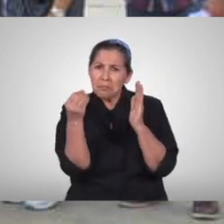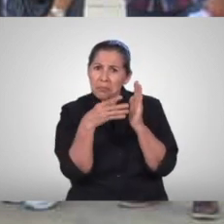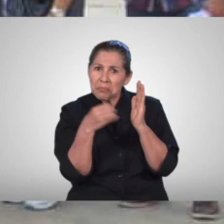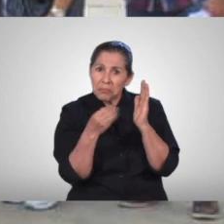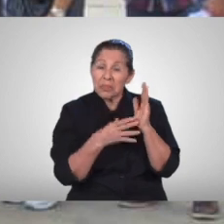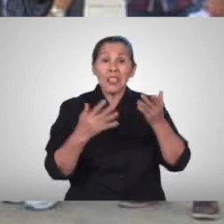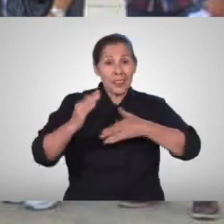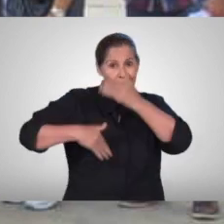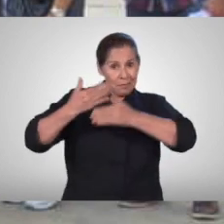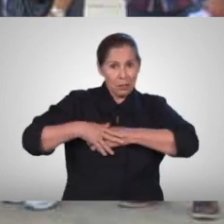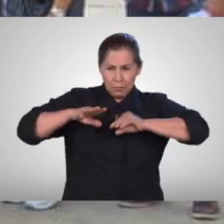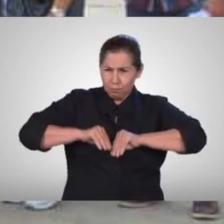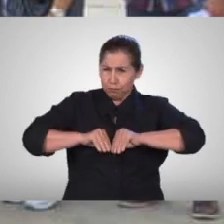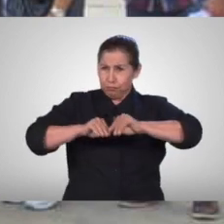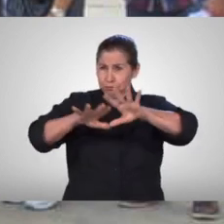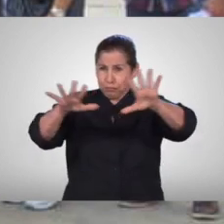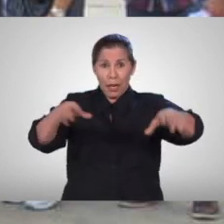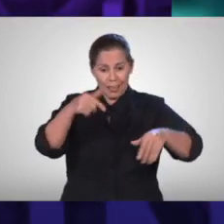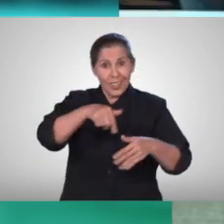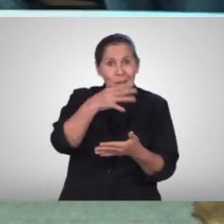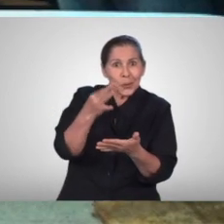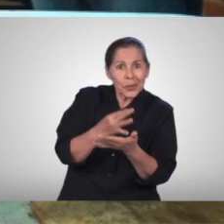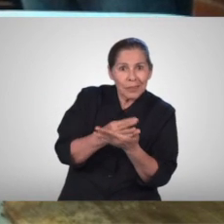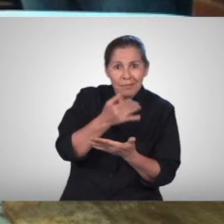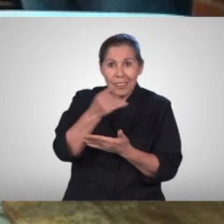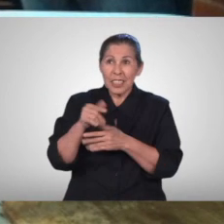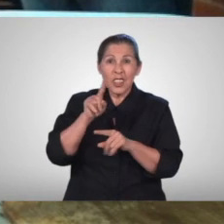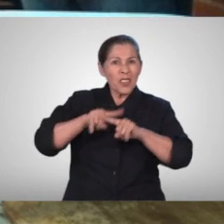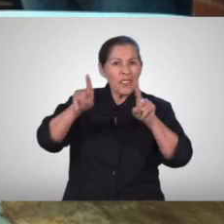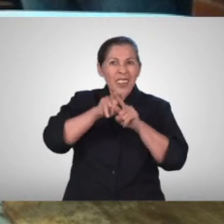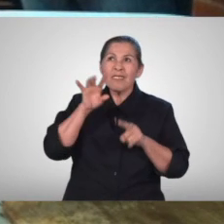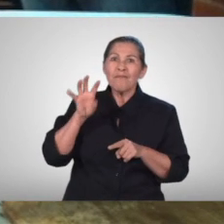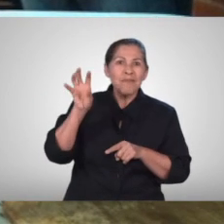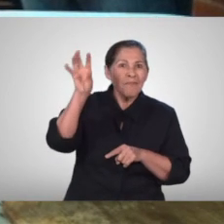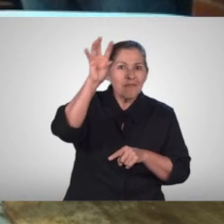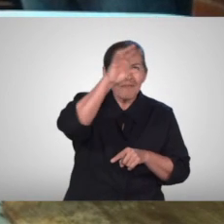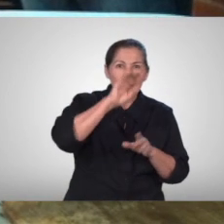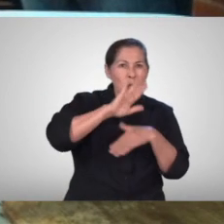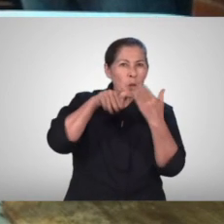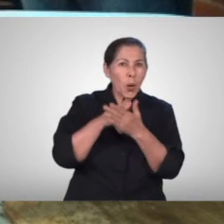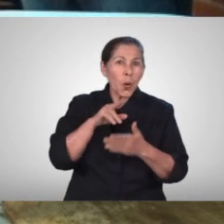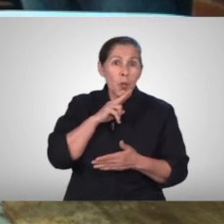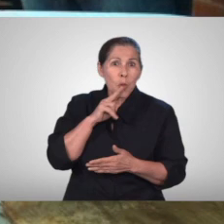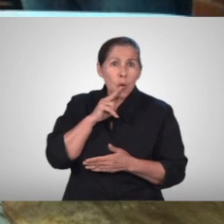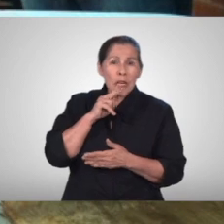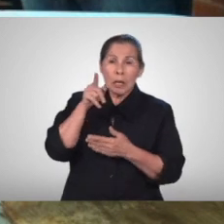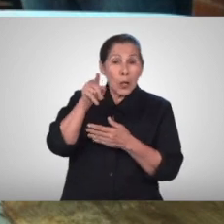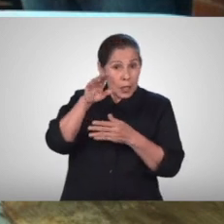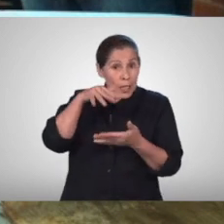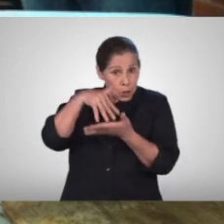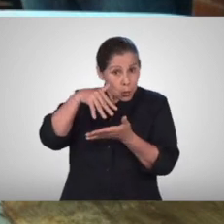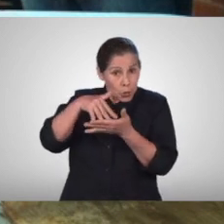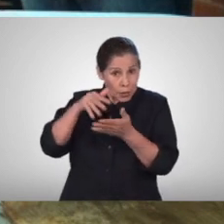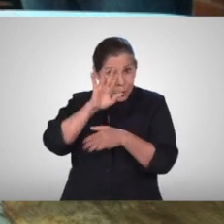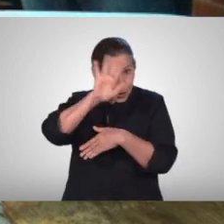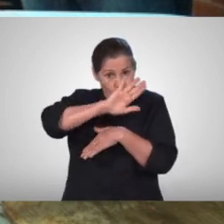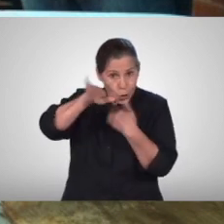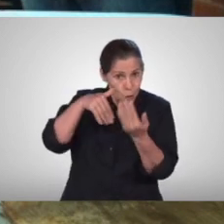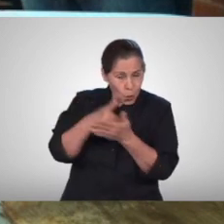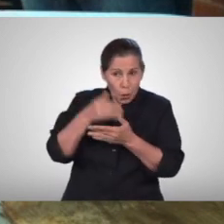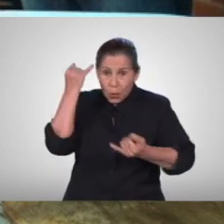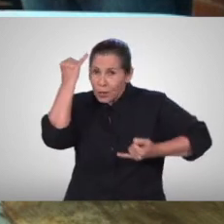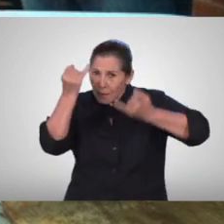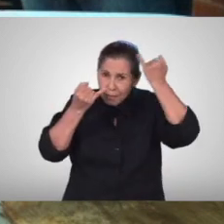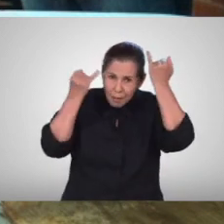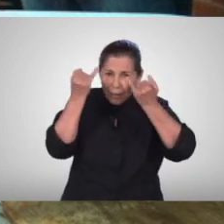diferentes facultades y centros universitarios a nivel nacional y esto permitió obtener contribuciones de parte de decenas de estudiantes